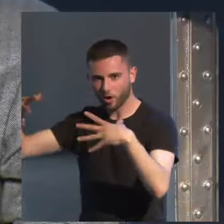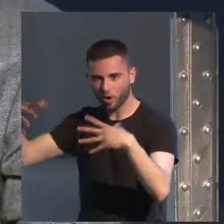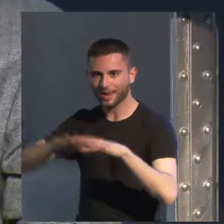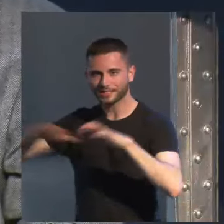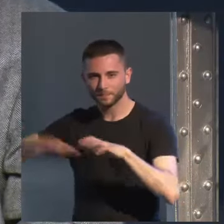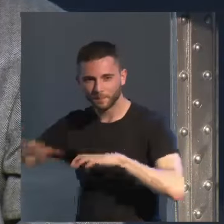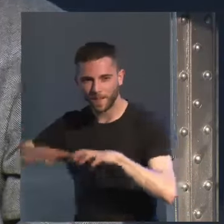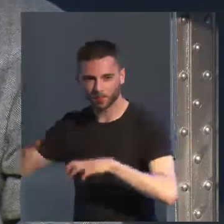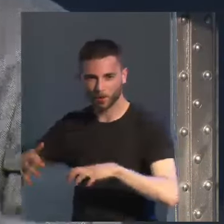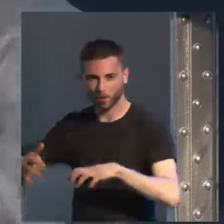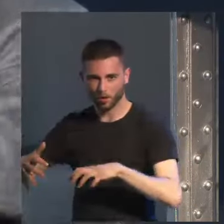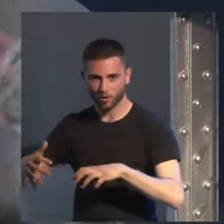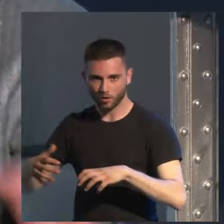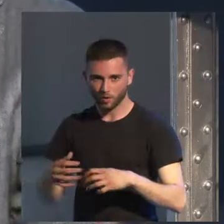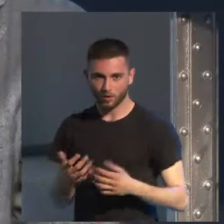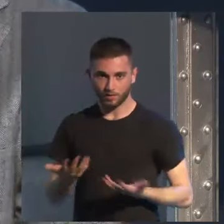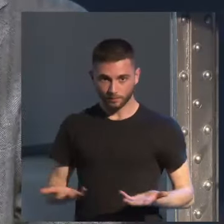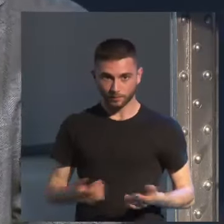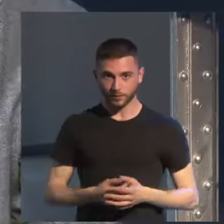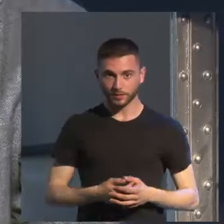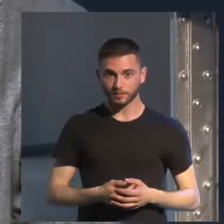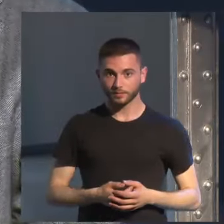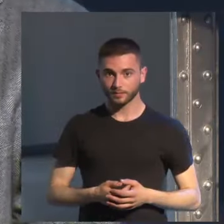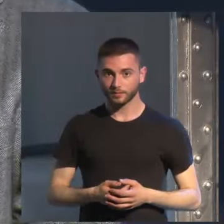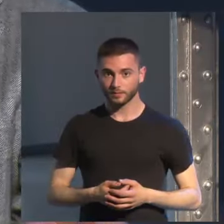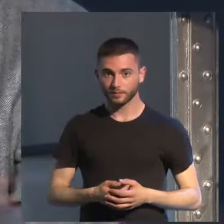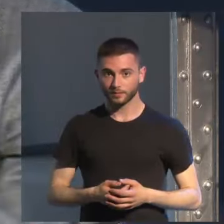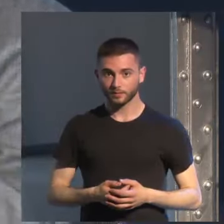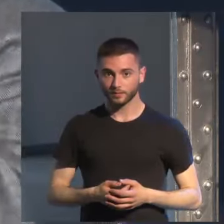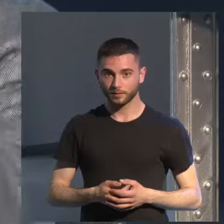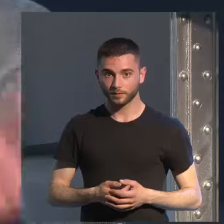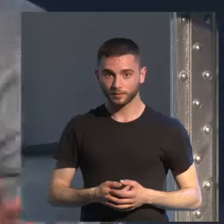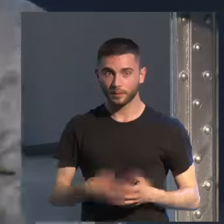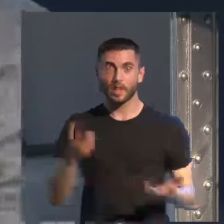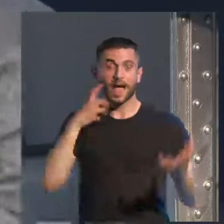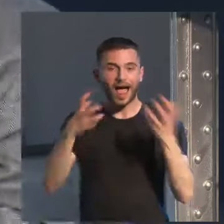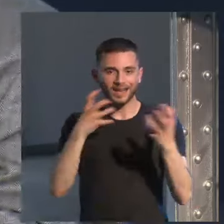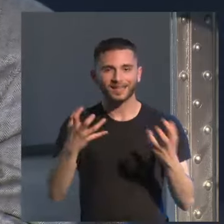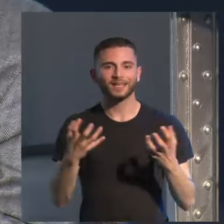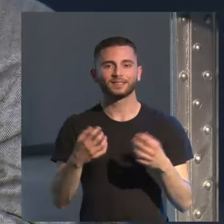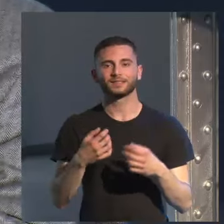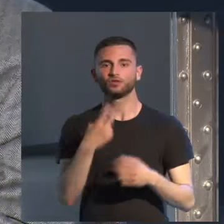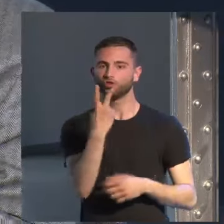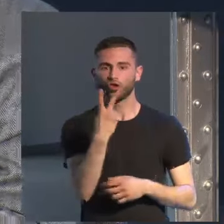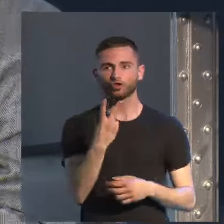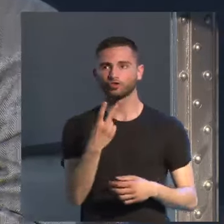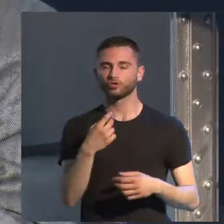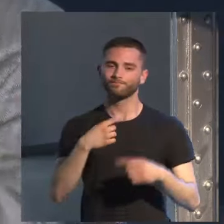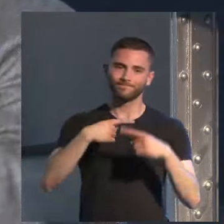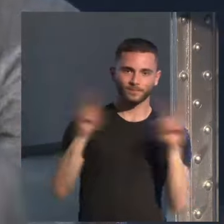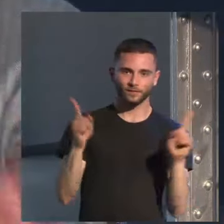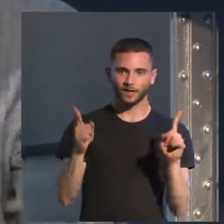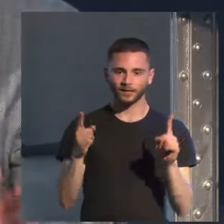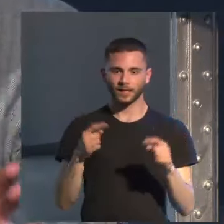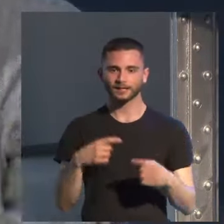un espacio son dos eh eh artes dos maneras de entender eh